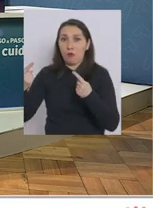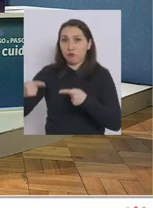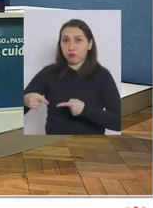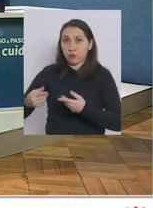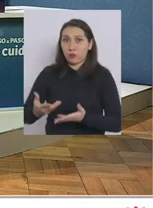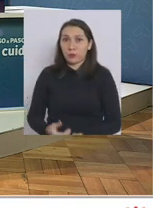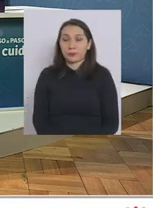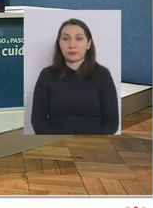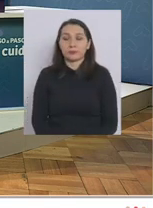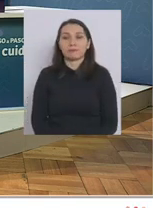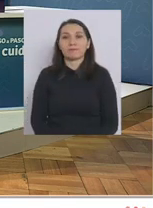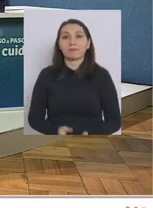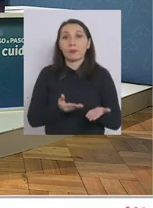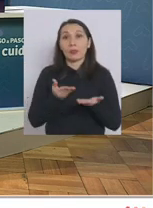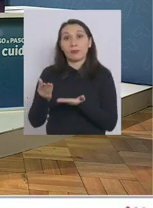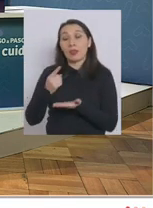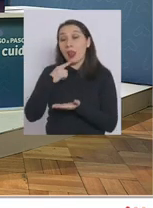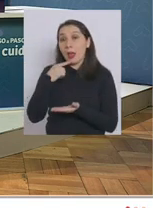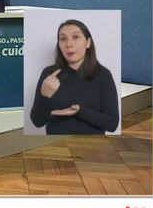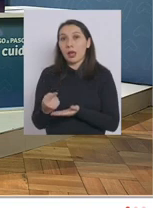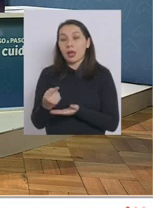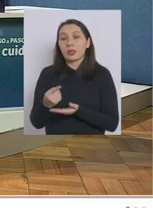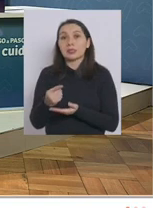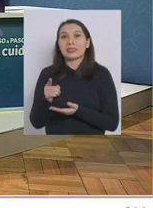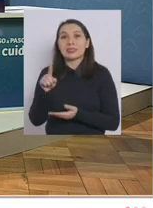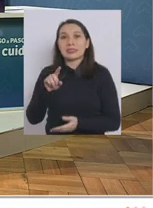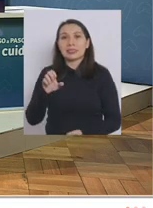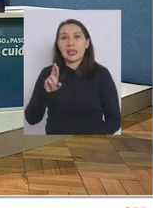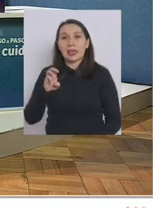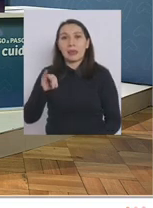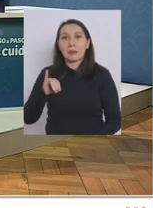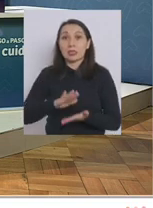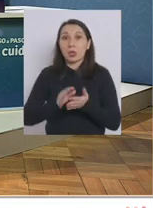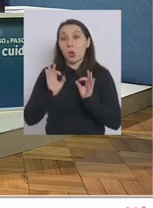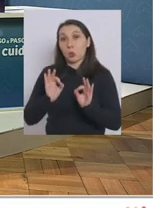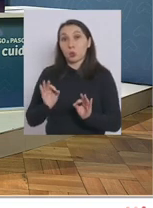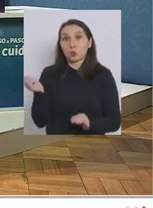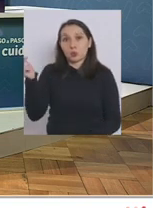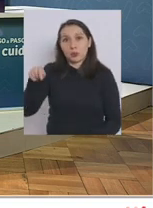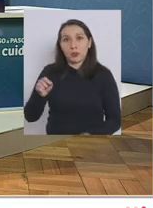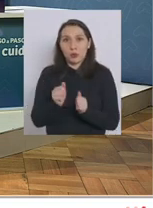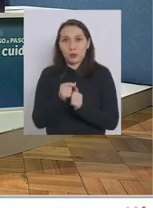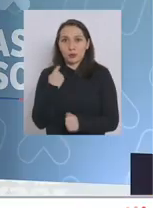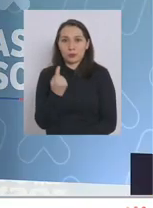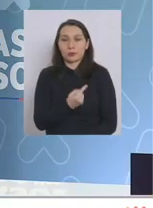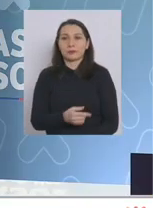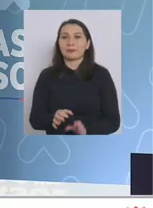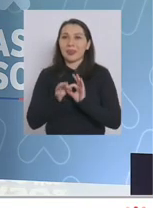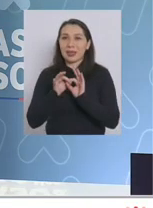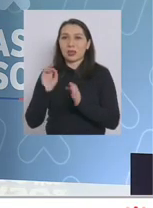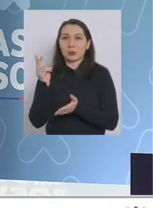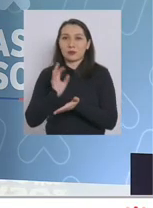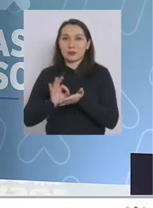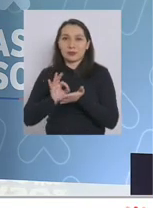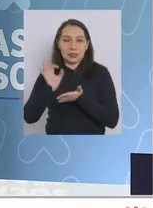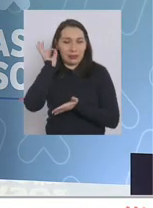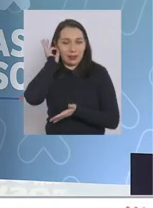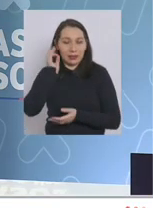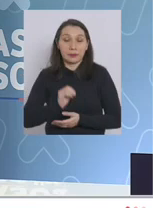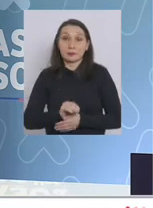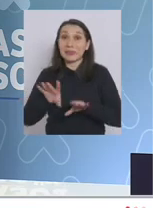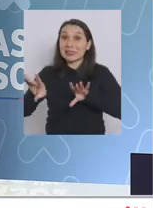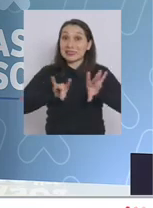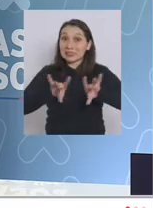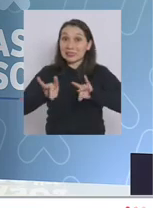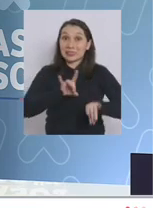voy a voy a dejar esa pregunta a la Seremia de Salud ya que se encuentra hoy día con nosotros gracias subsecretaria la